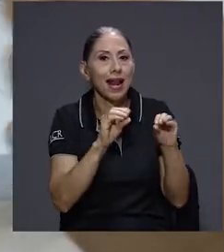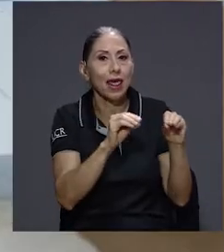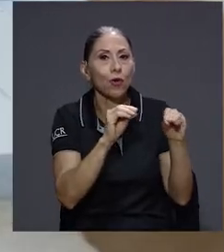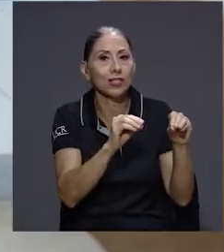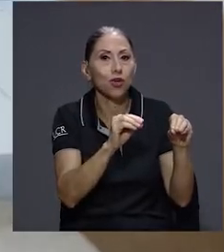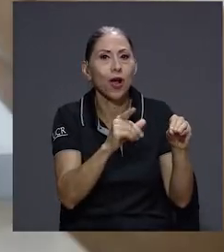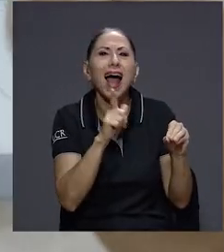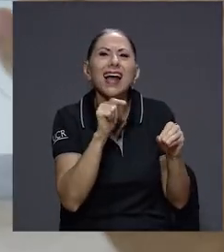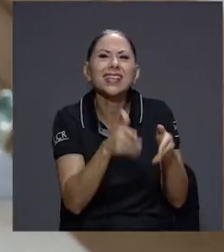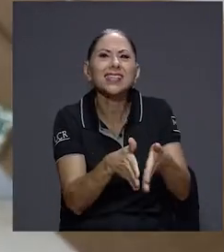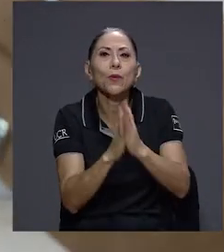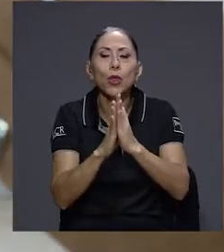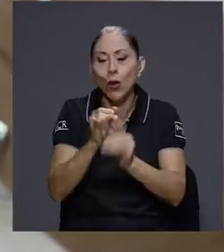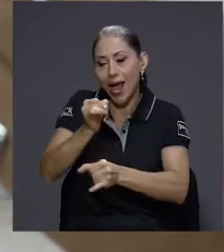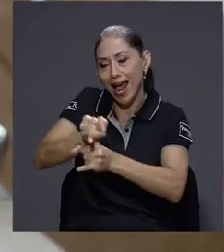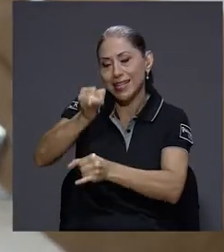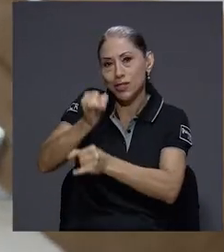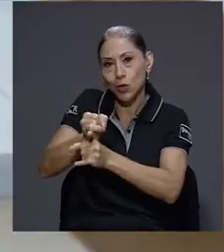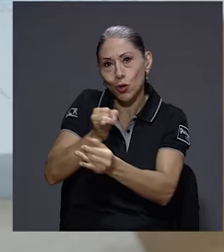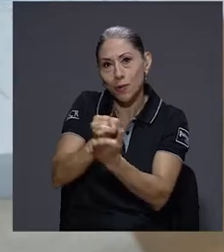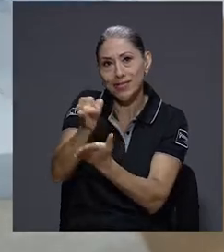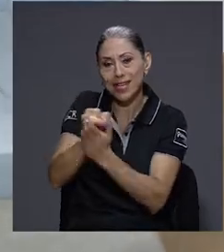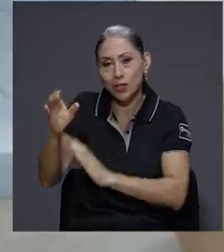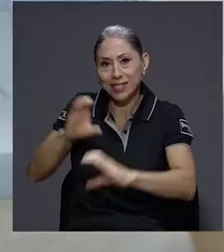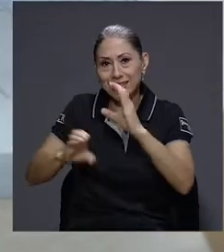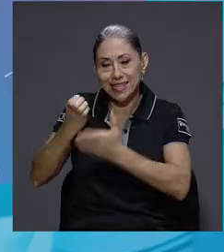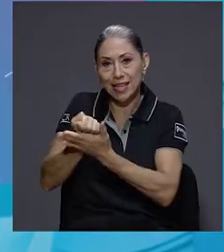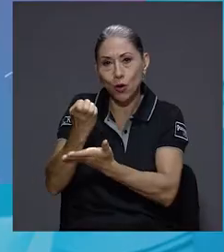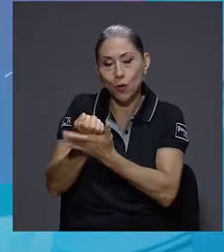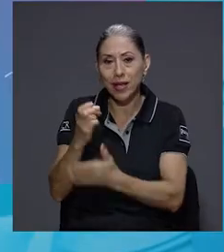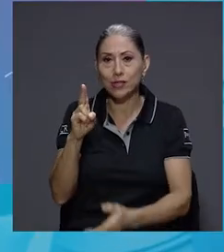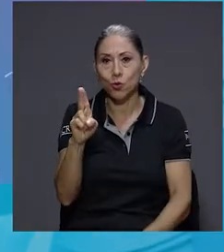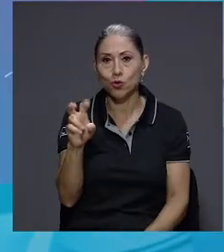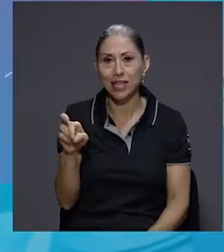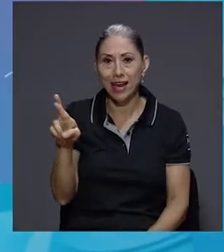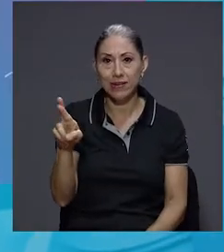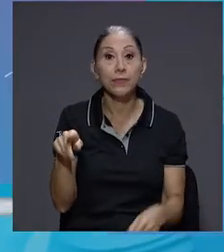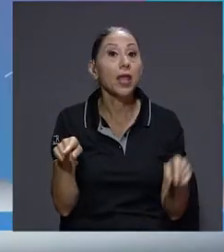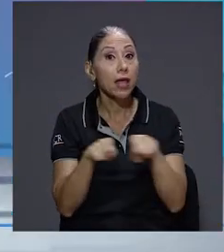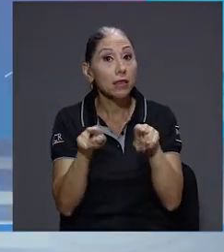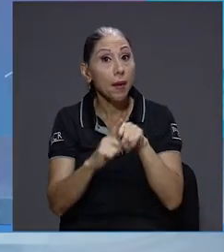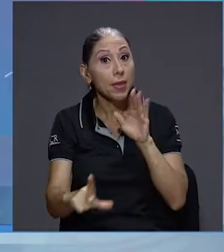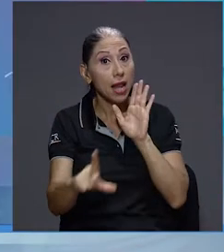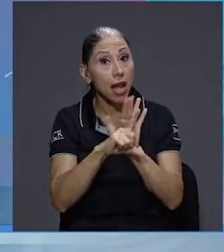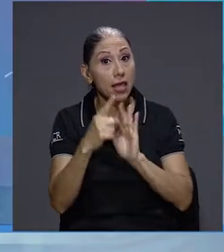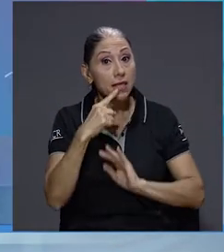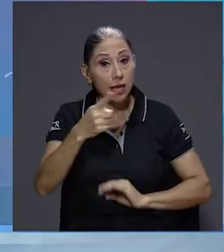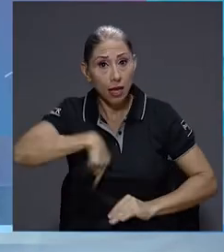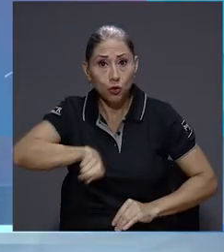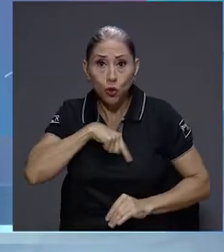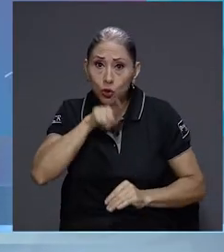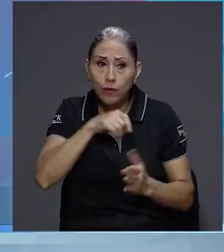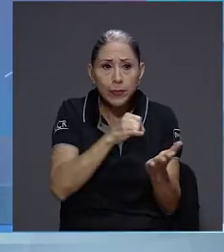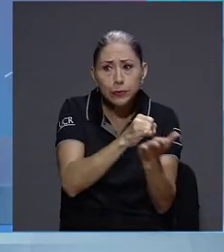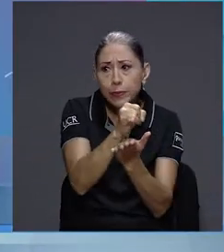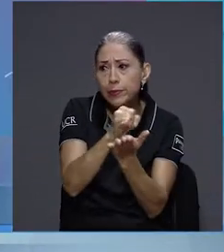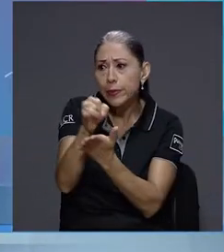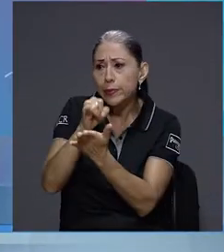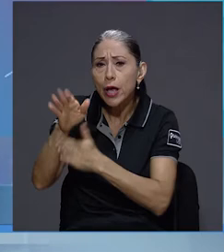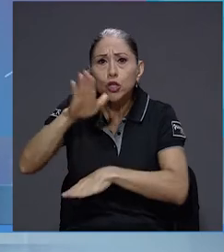Instituto de Investigaciones en Ciencias Económicas de la UCR. La ley nos dice también que tenemos que estar haciendo estudios de realidad nacional